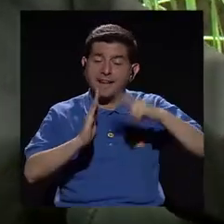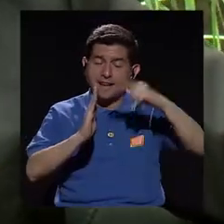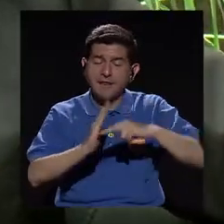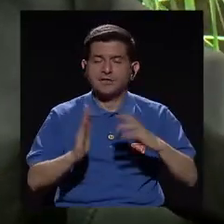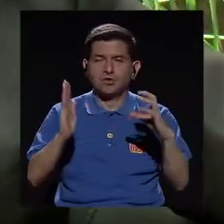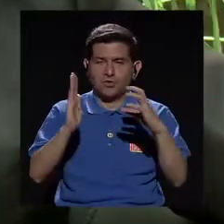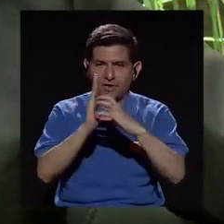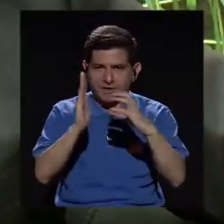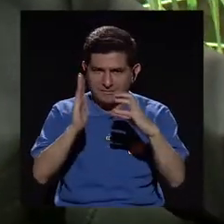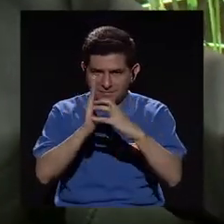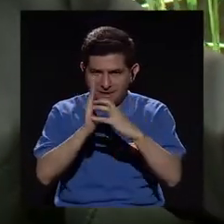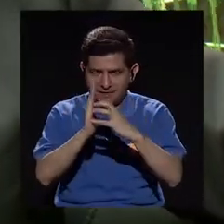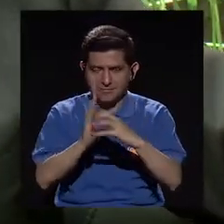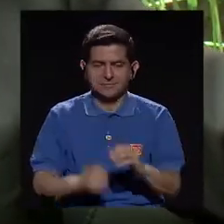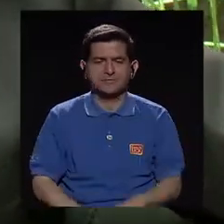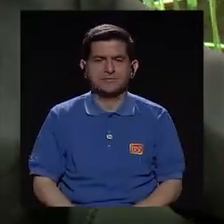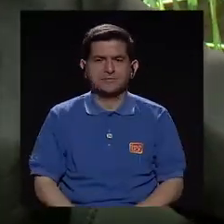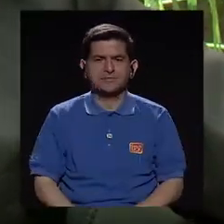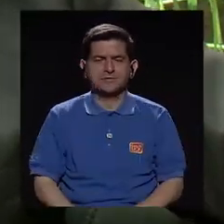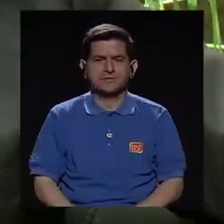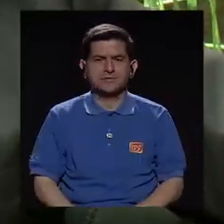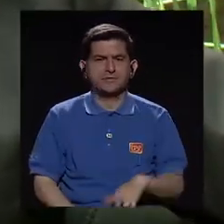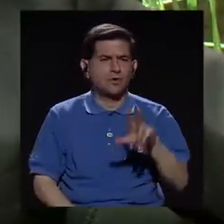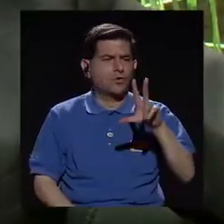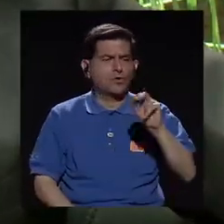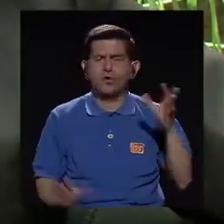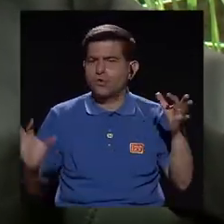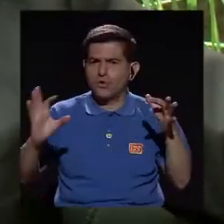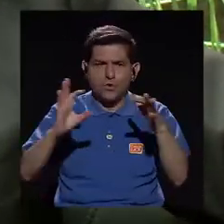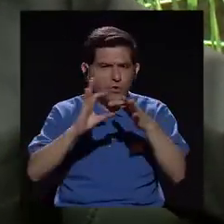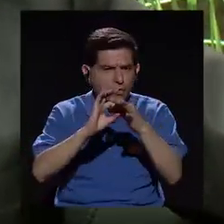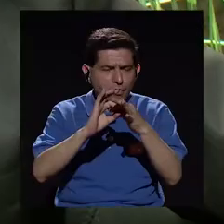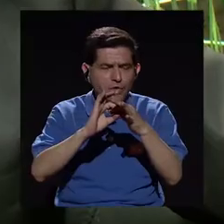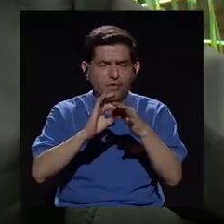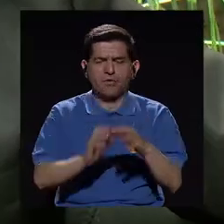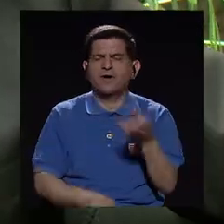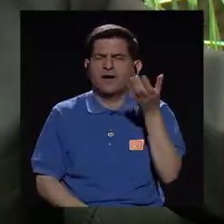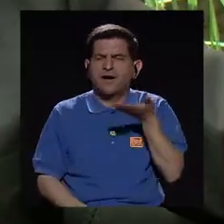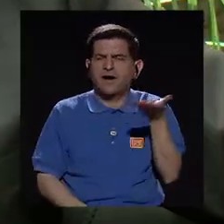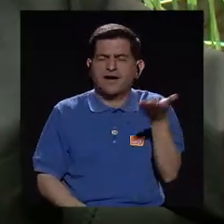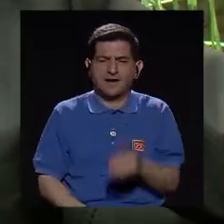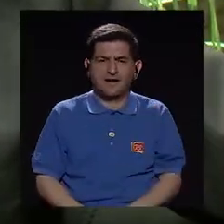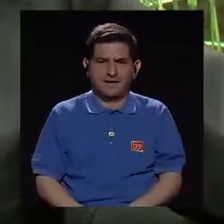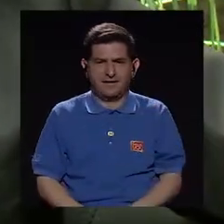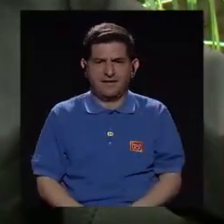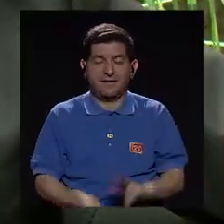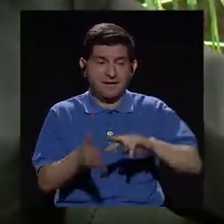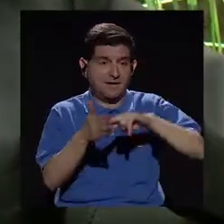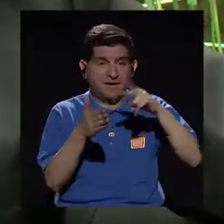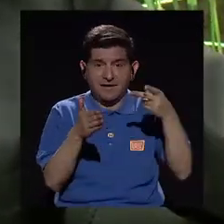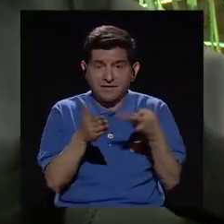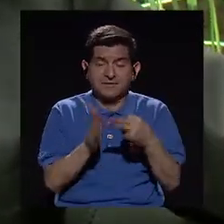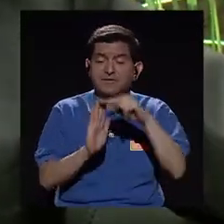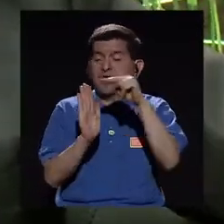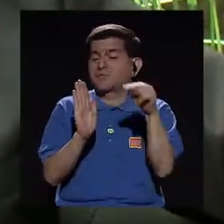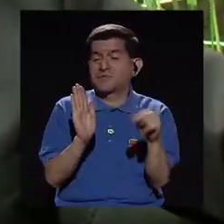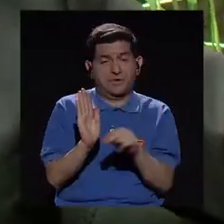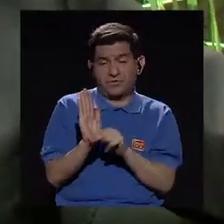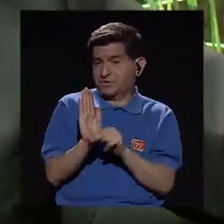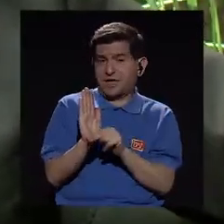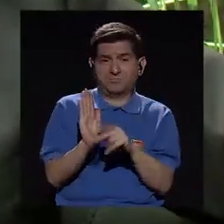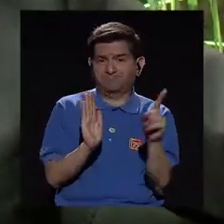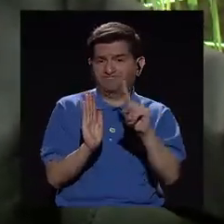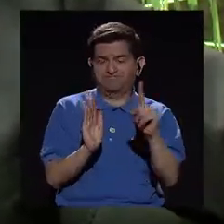lectura de textos literarios no va ilvanada ni encaminada al logro de notas